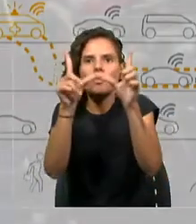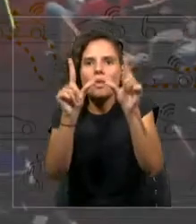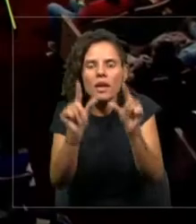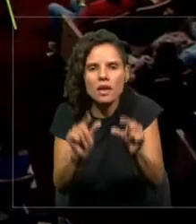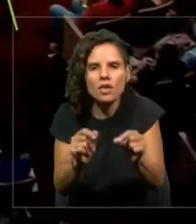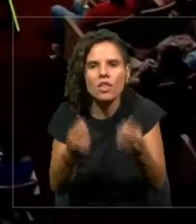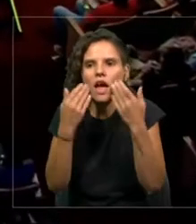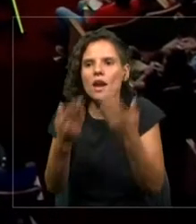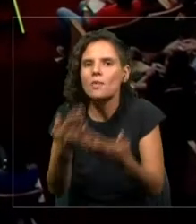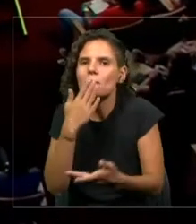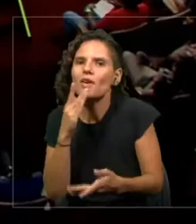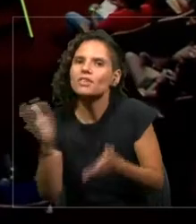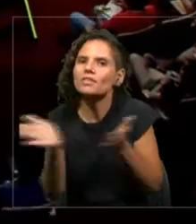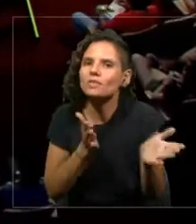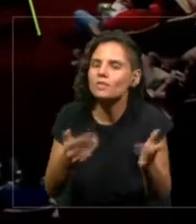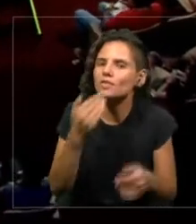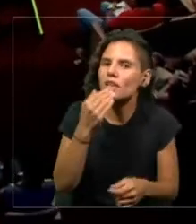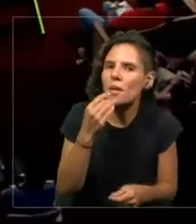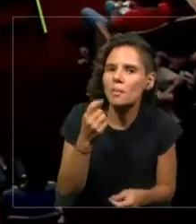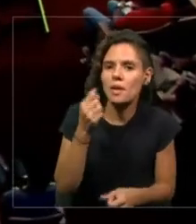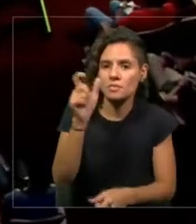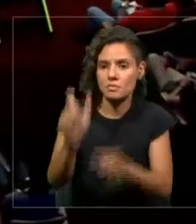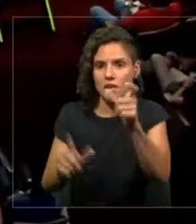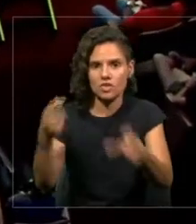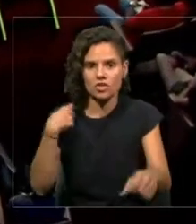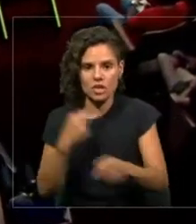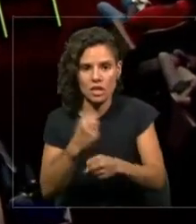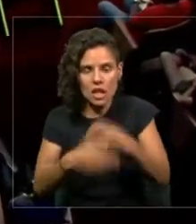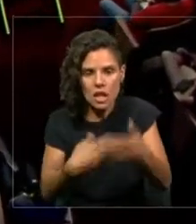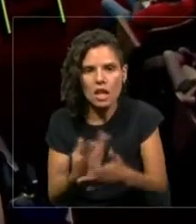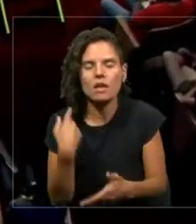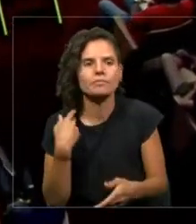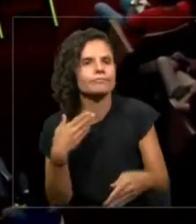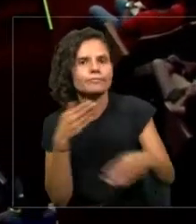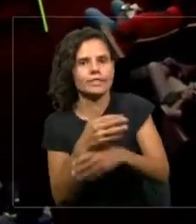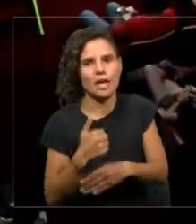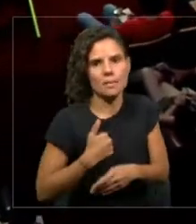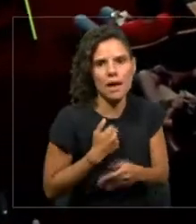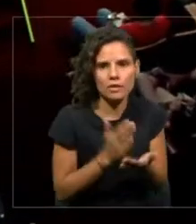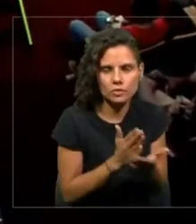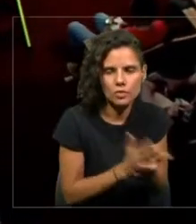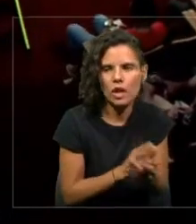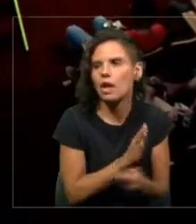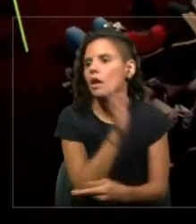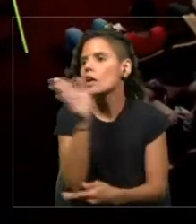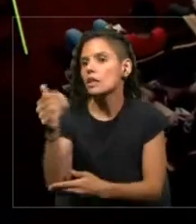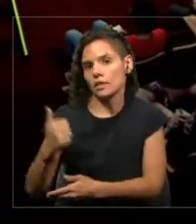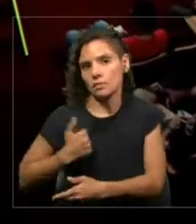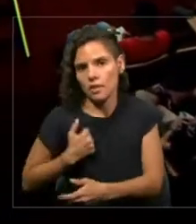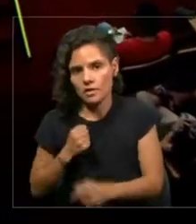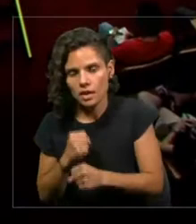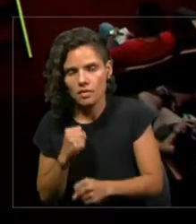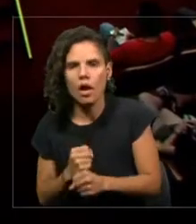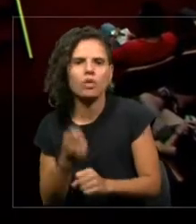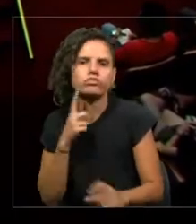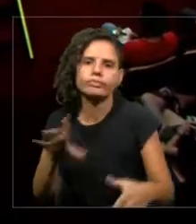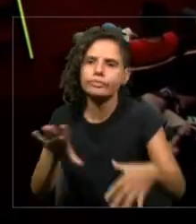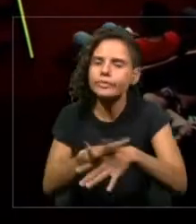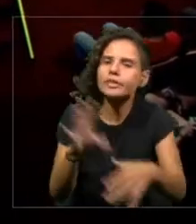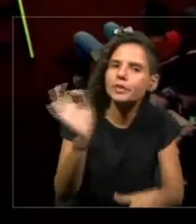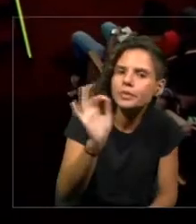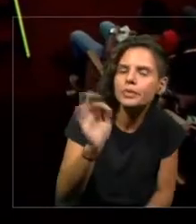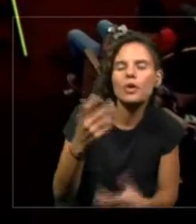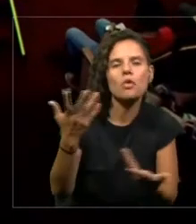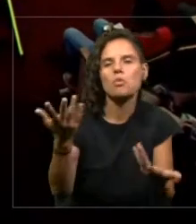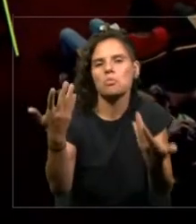aumentar la productividad de la gente que llega más temprano en la escuela al trabajo, a una reunión o a una cita. El siguiente caso de